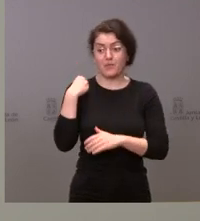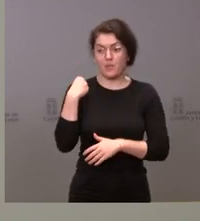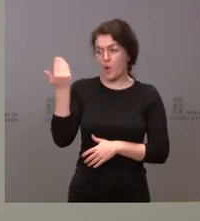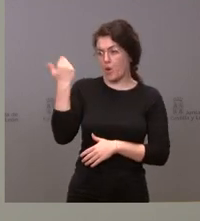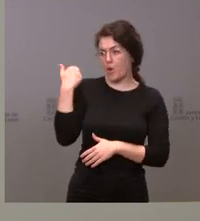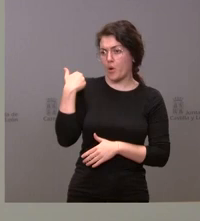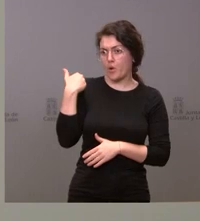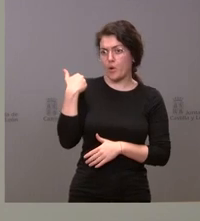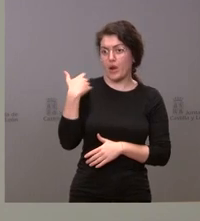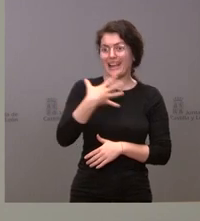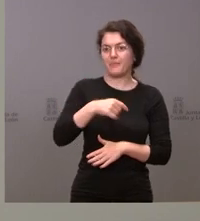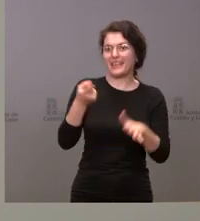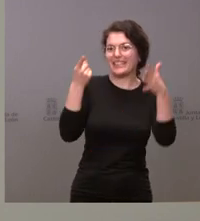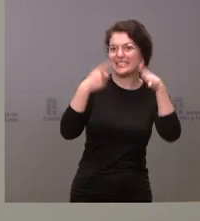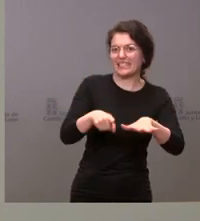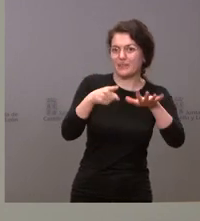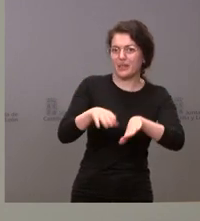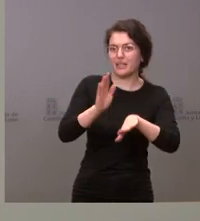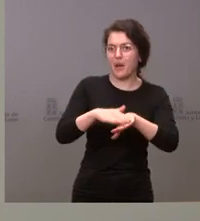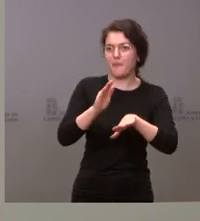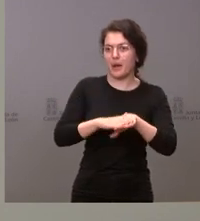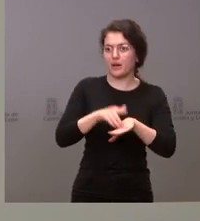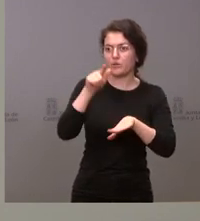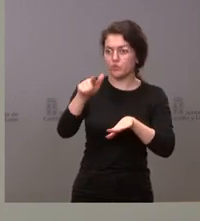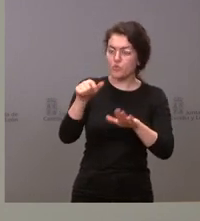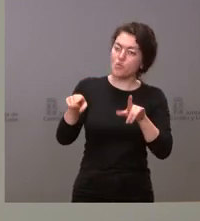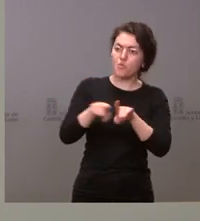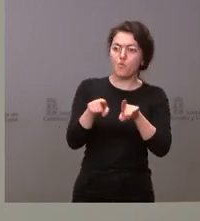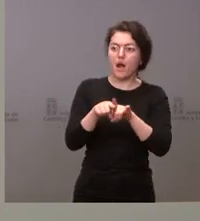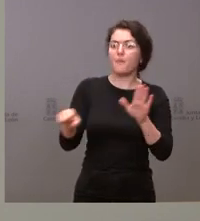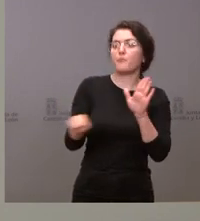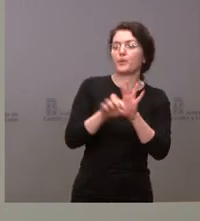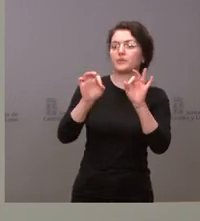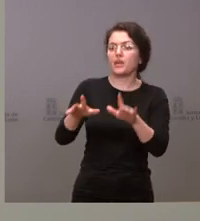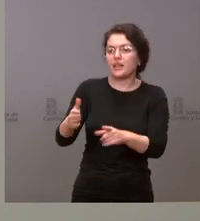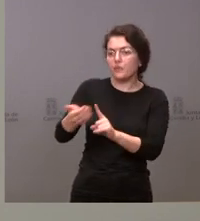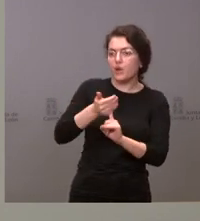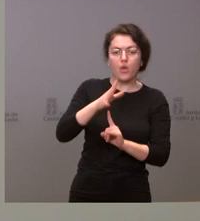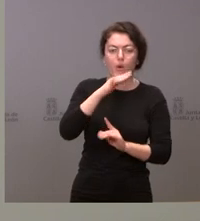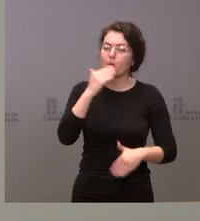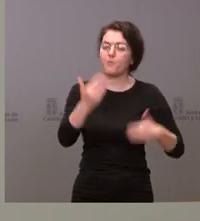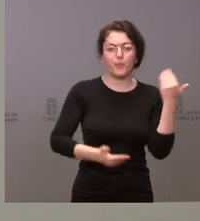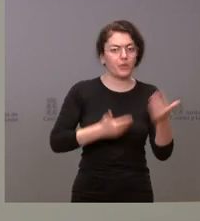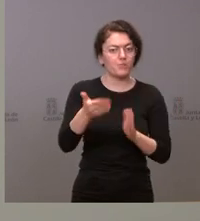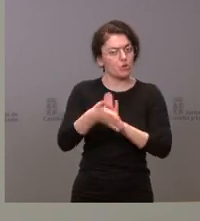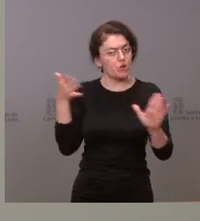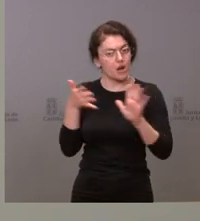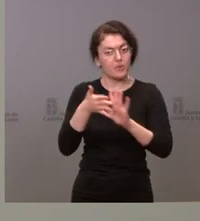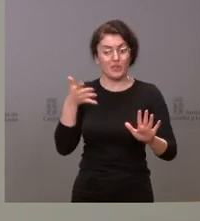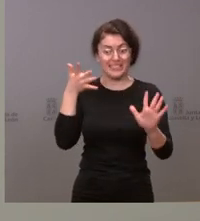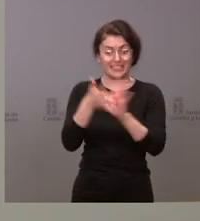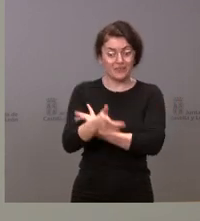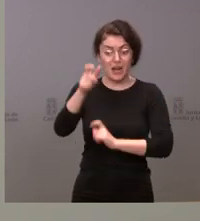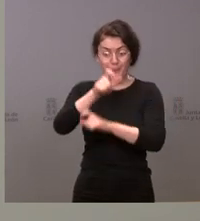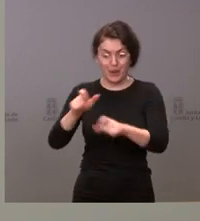seis meses en obtenerse esta condición, el procedimiento aquí va a ser muy rápido, según se nos ha anunciado. Y, por tanto, incluso estas personas que están